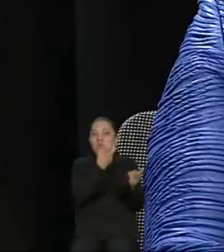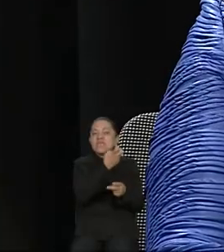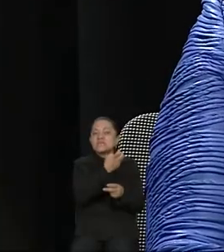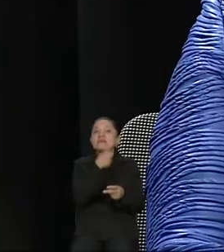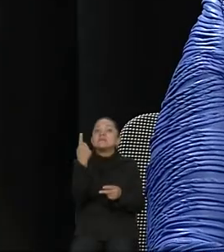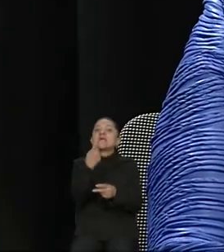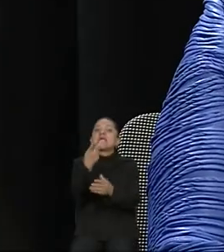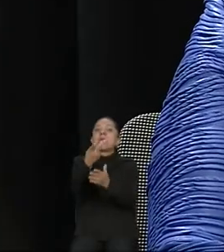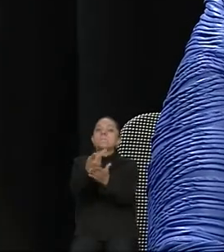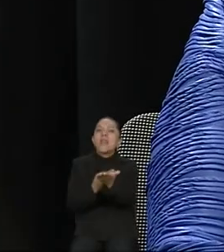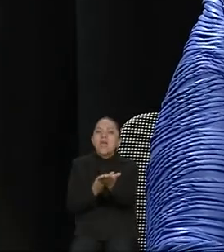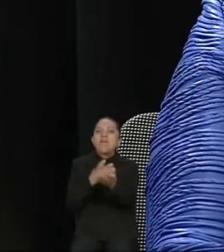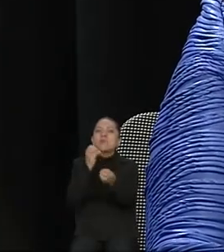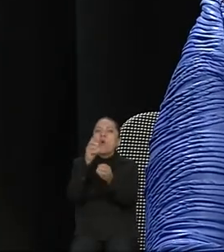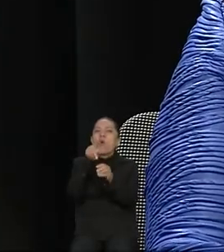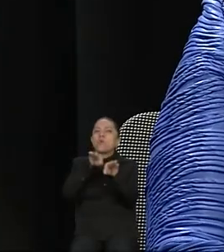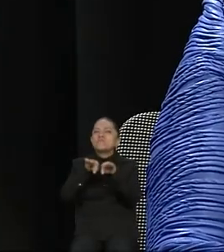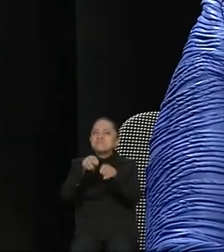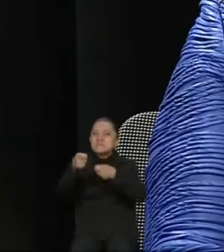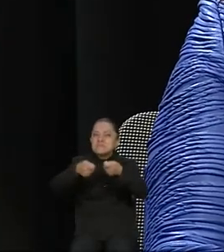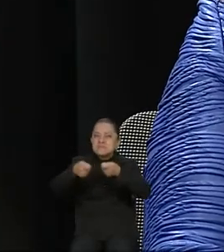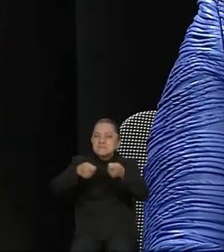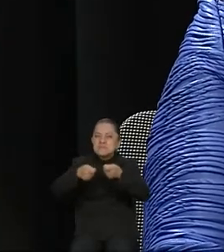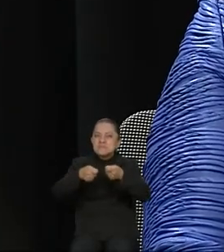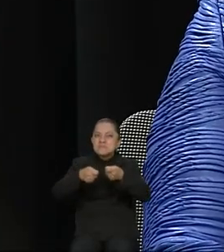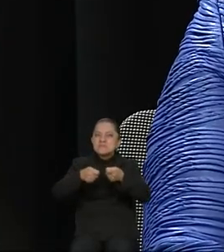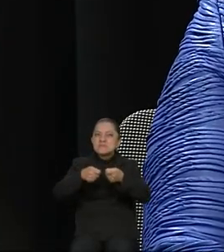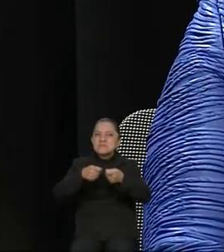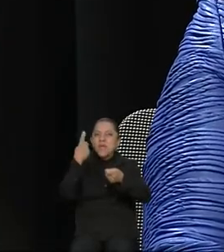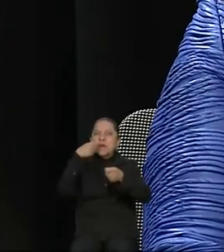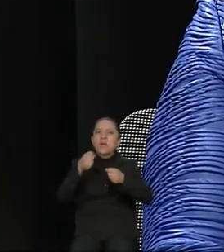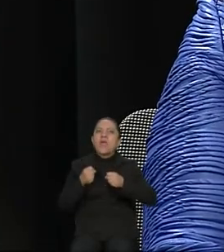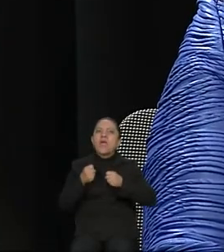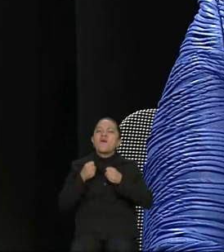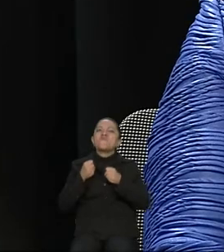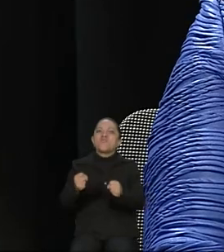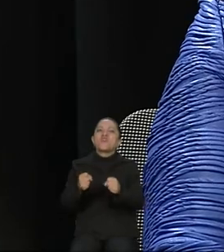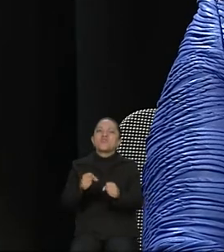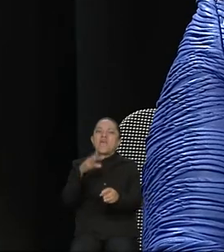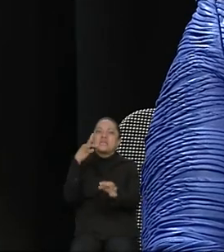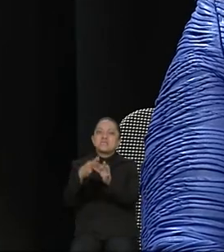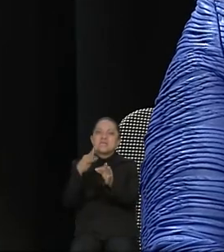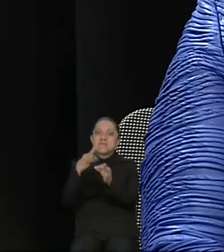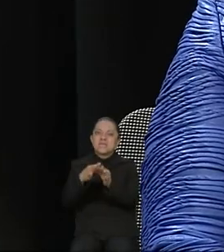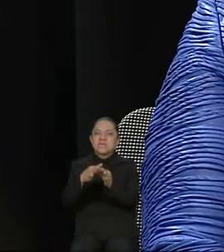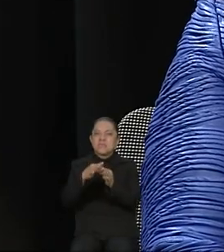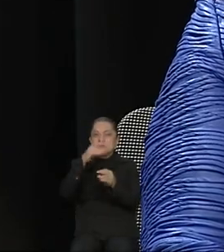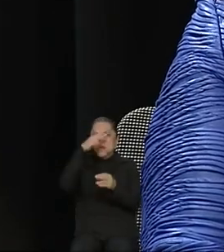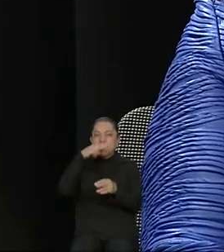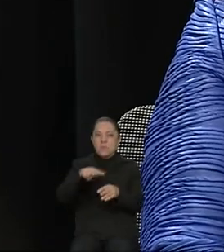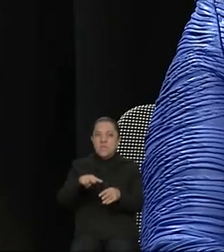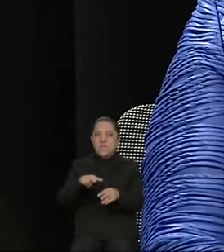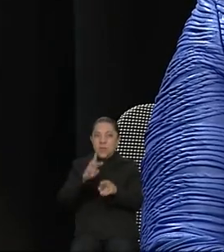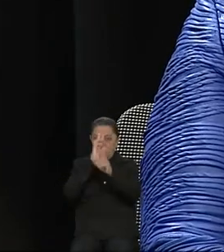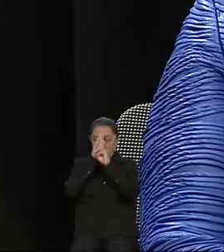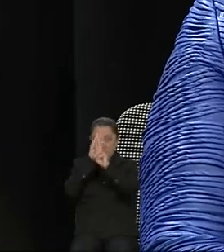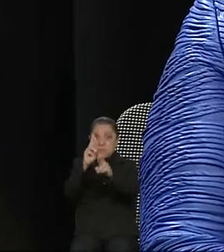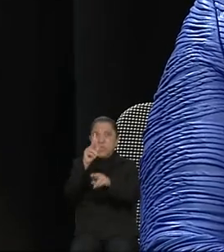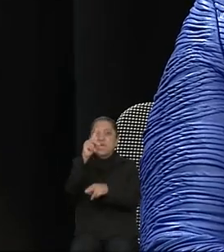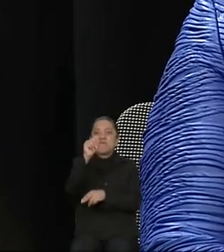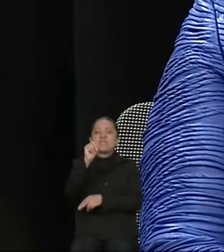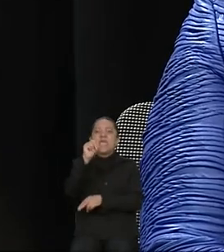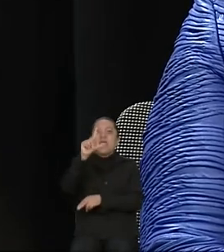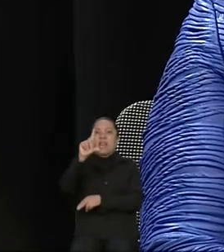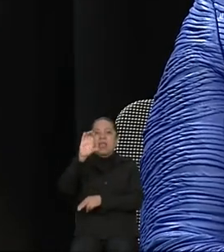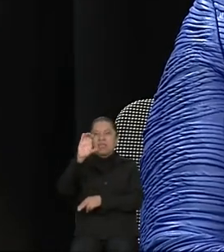mecanismo utilizaría para fortalecer el cumplimiento de México con respecto de los tratados y acuerdos internacionales en materia